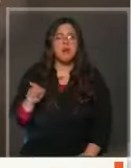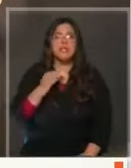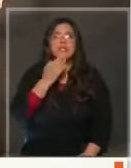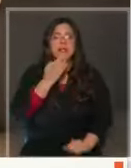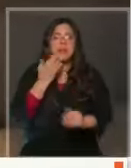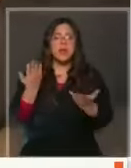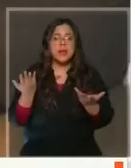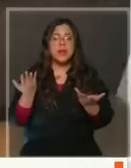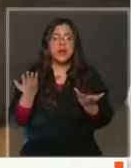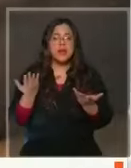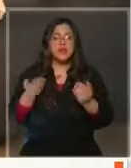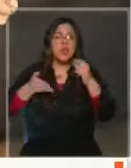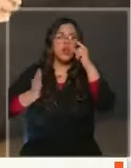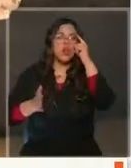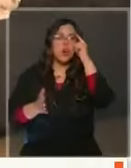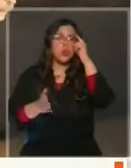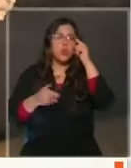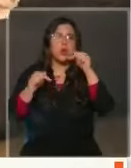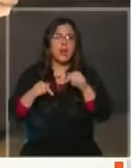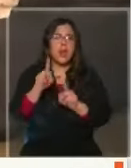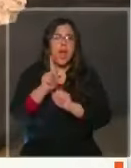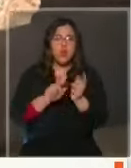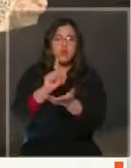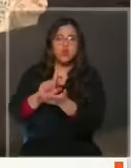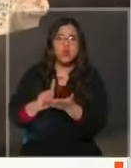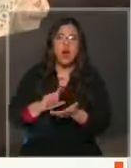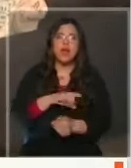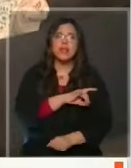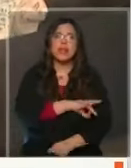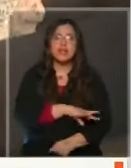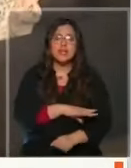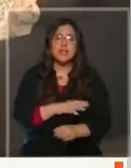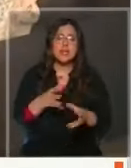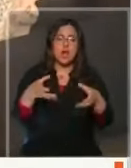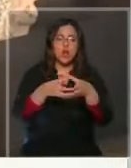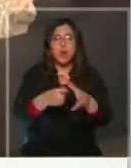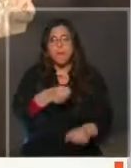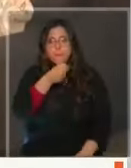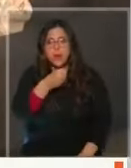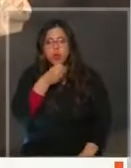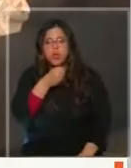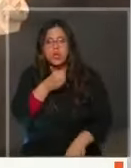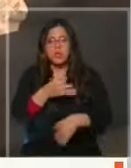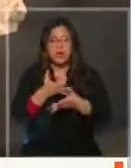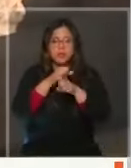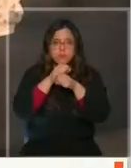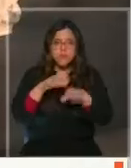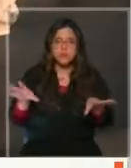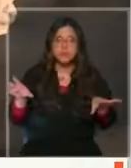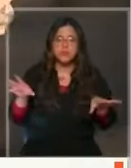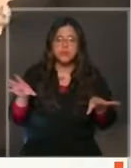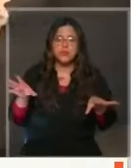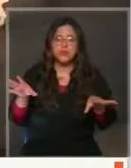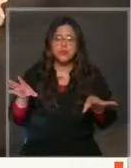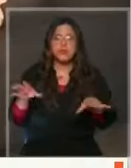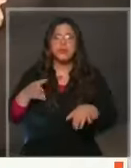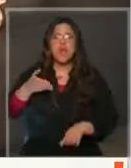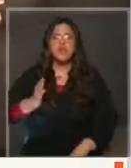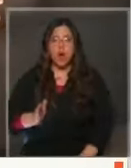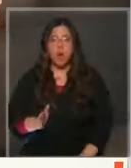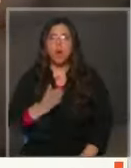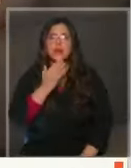también de lo que sigue ocurriendo en algunas zonas de nuestro país, donde están nuestros equipos, por supuesto, allí reporteando, y vamos a seguir